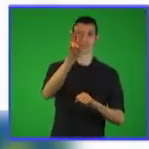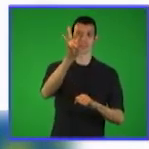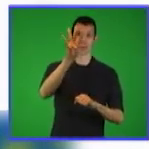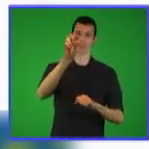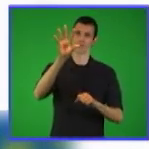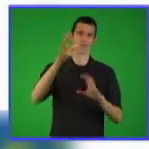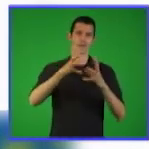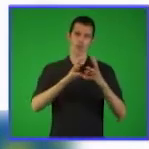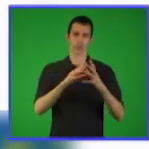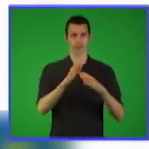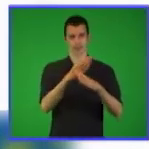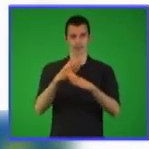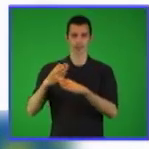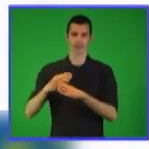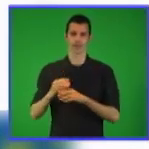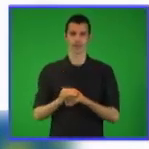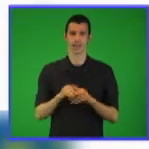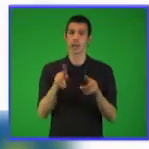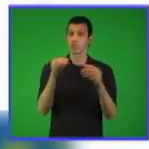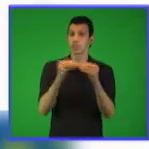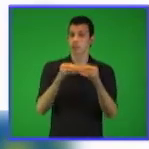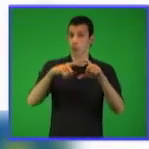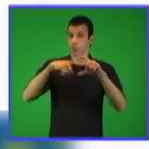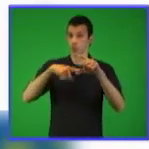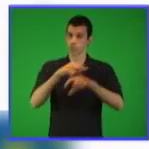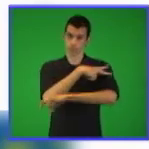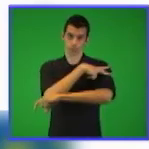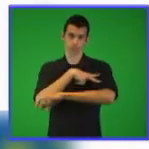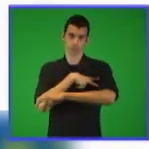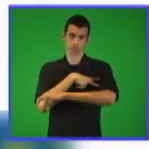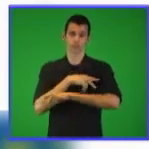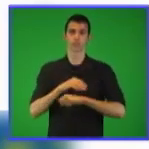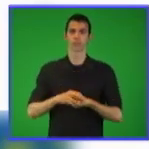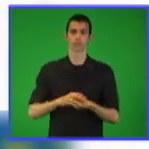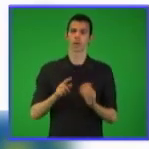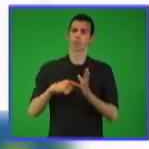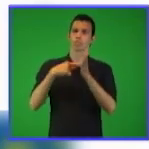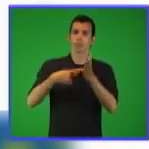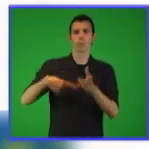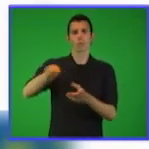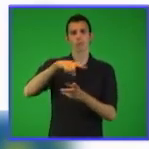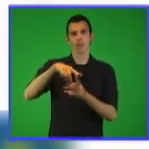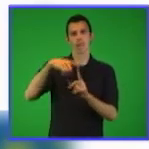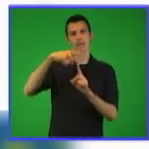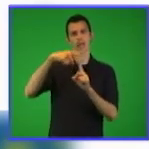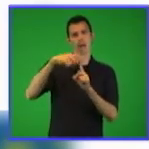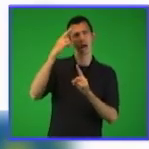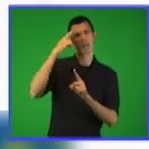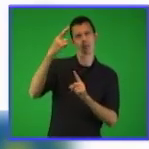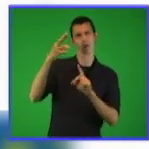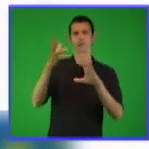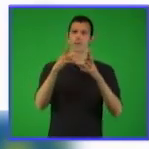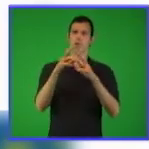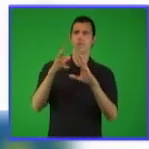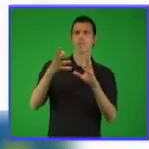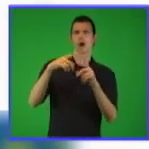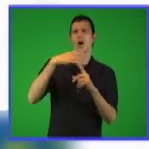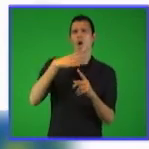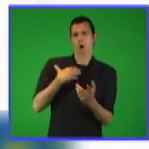la secundaria básica. Sugerimos resolver el ejercicio y además completarlo, elaborando dos incisos